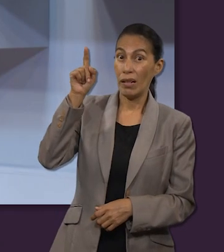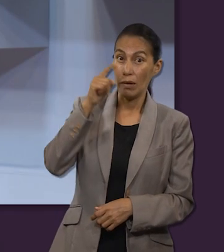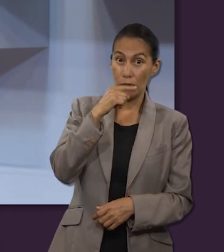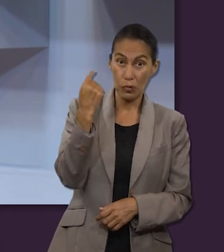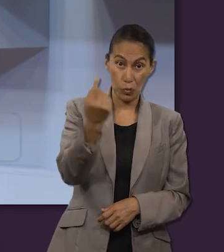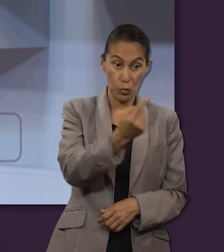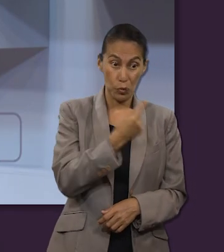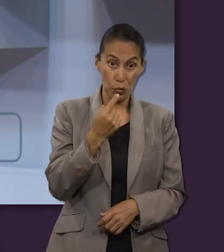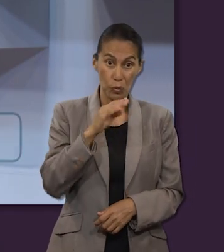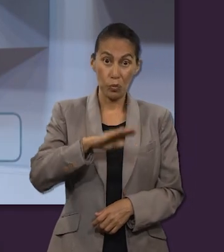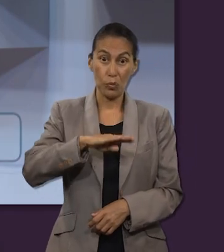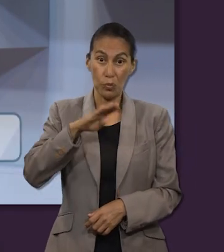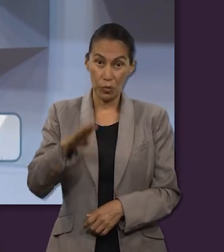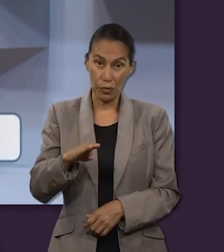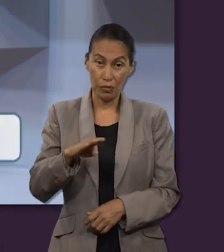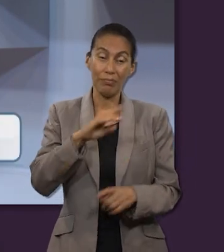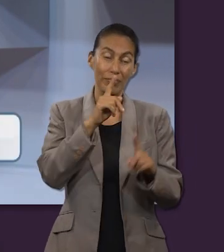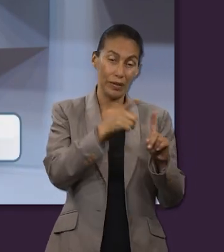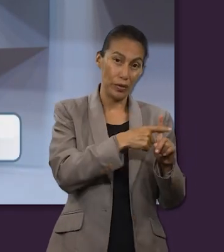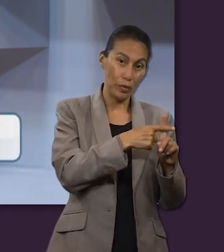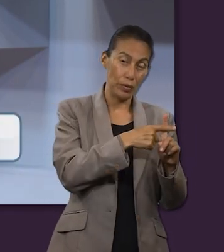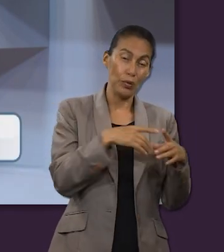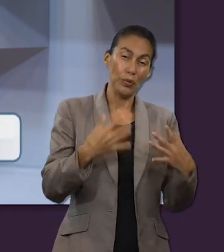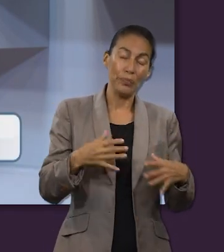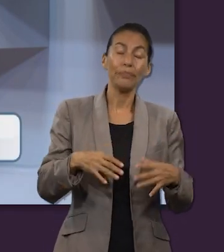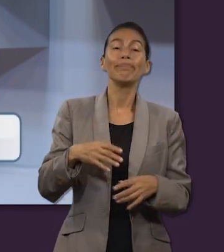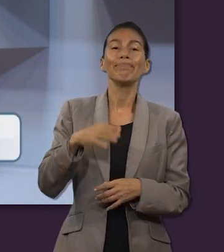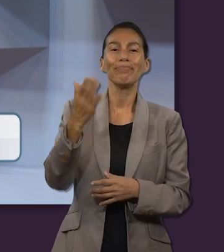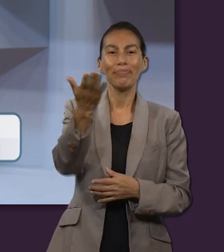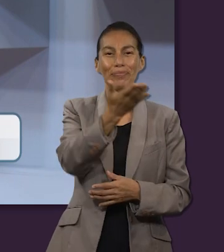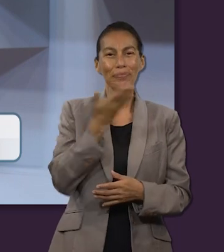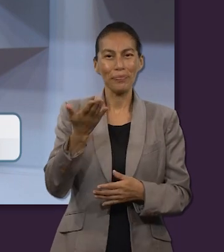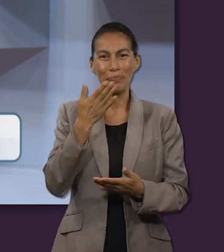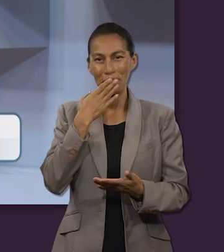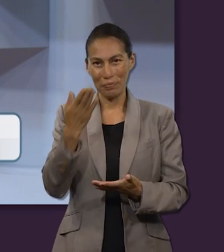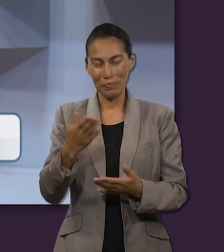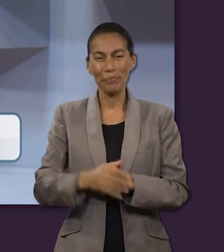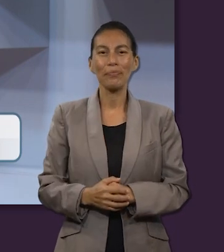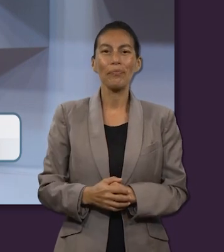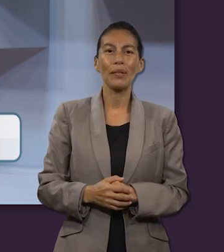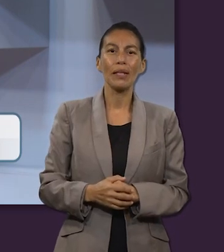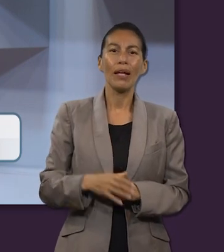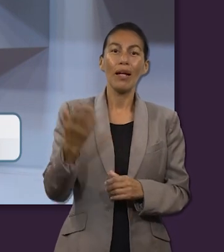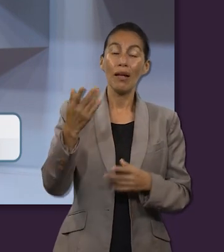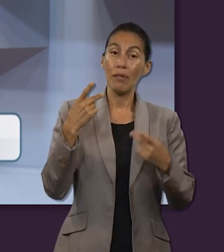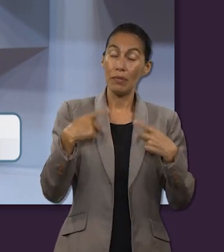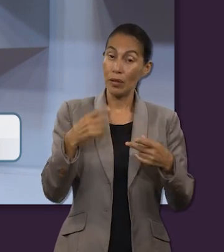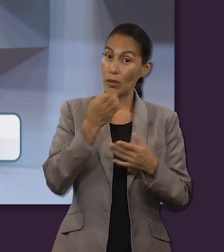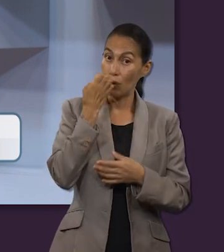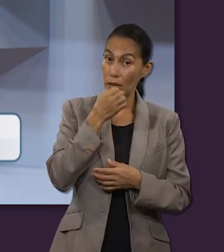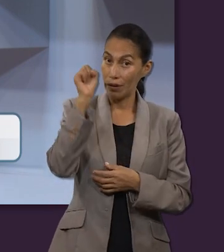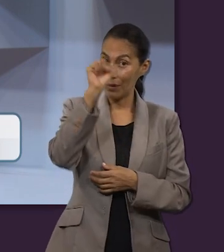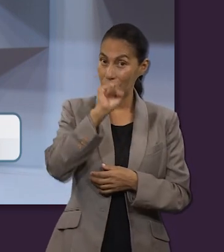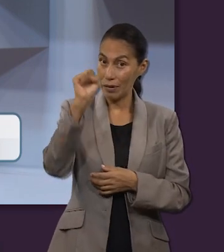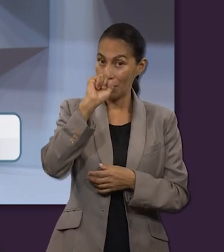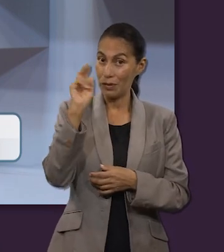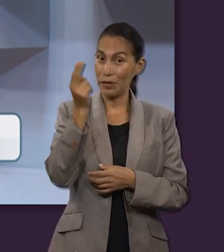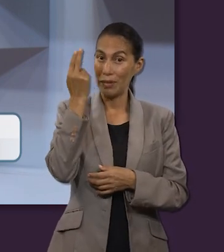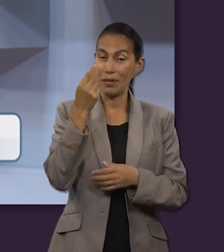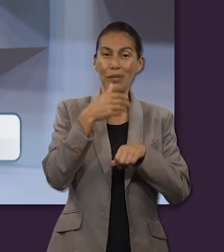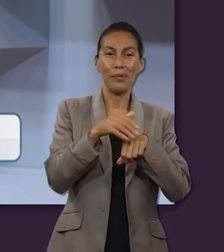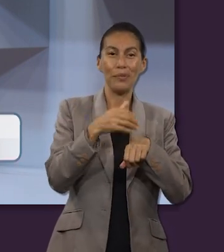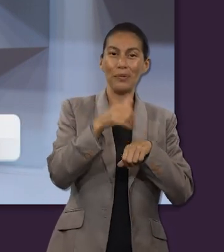Él murió por nosotros. Bienvenidos a la lección 6 de la Escuela Sabática Universitaria.